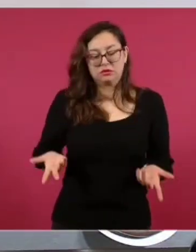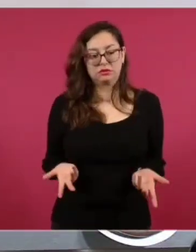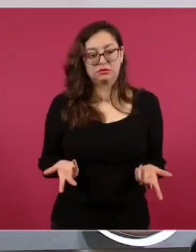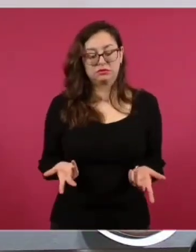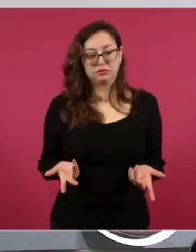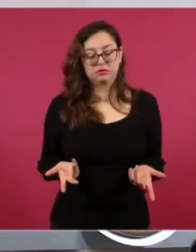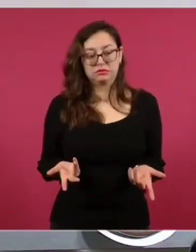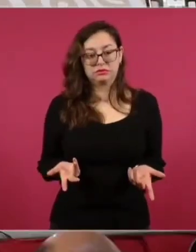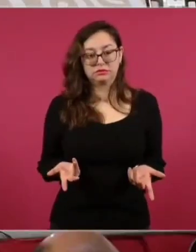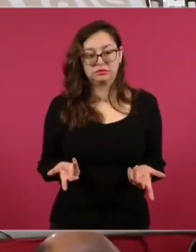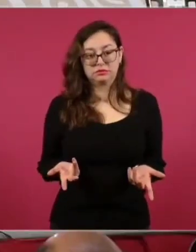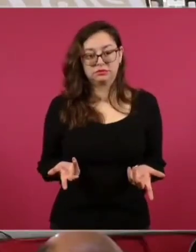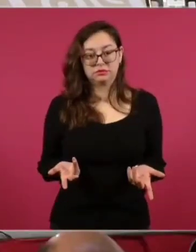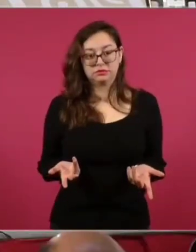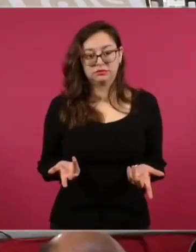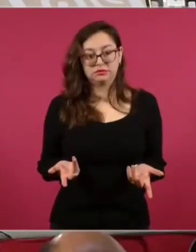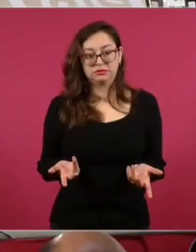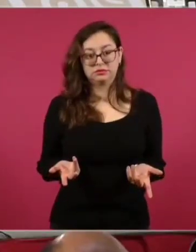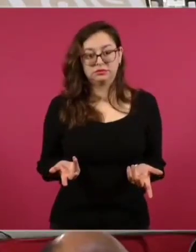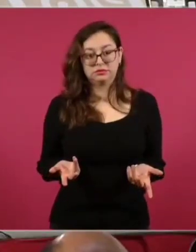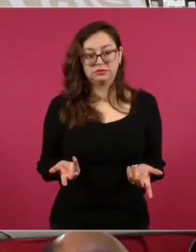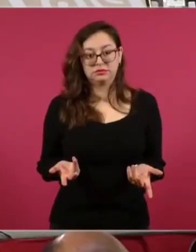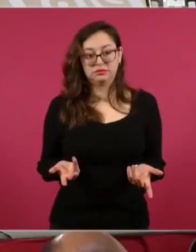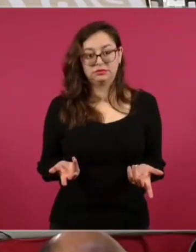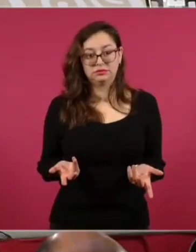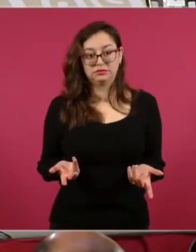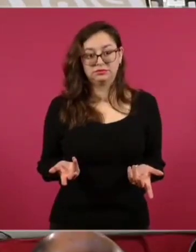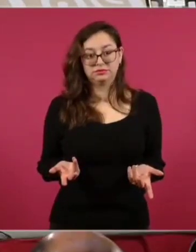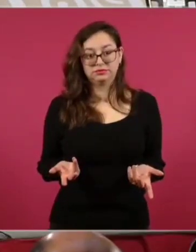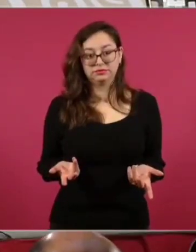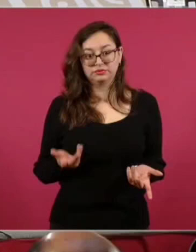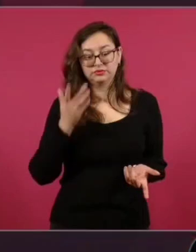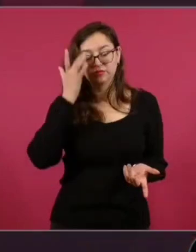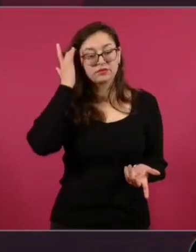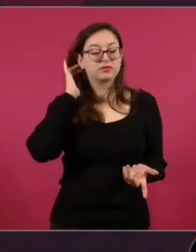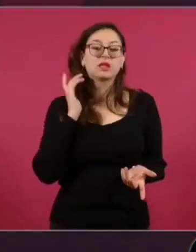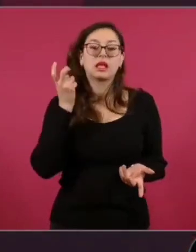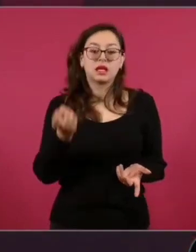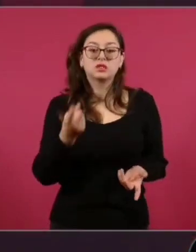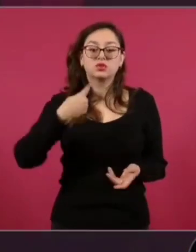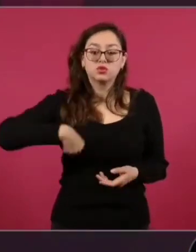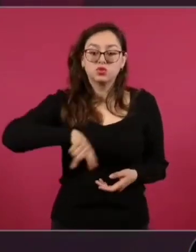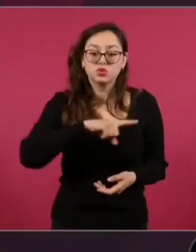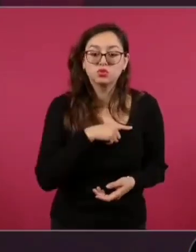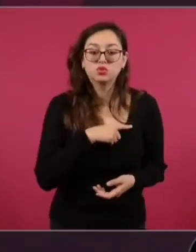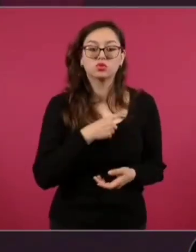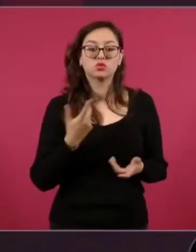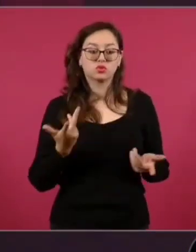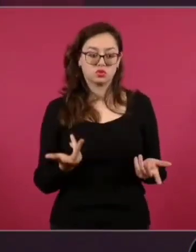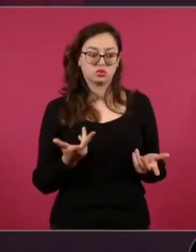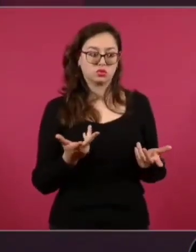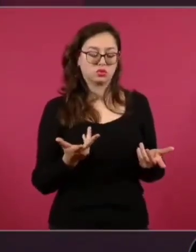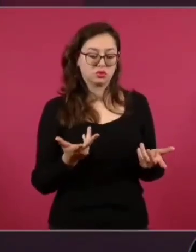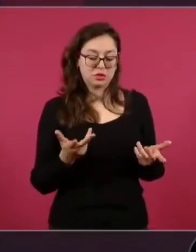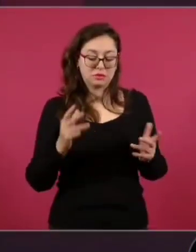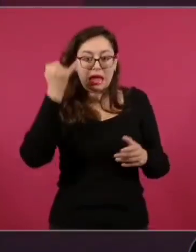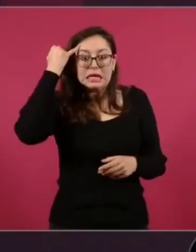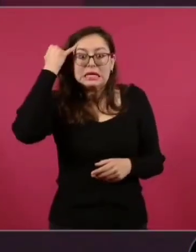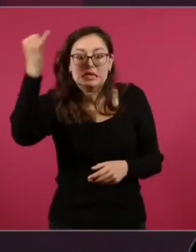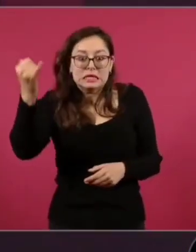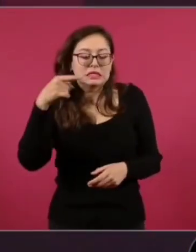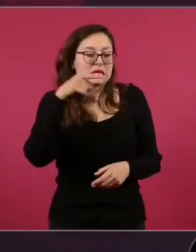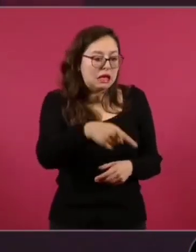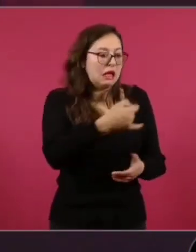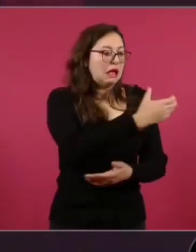además de esto que tenemos que combatir, el que se